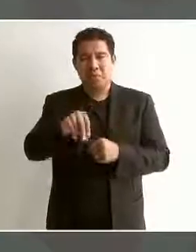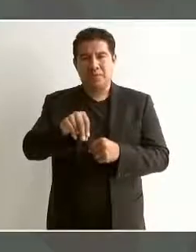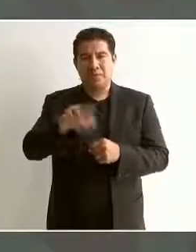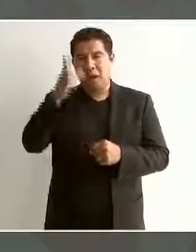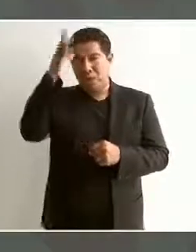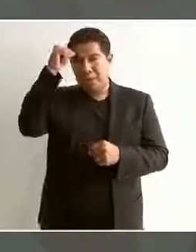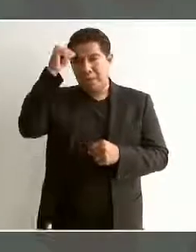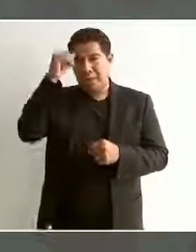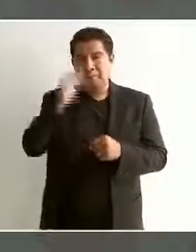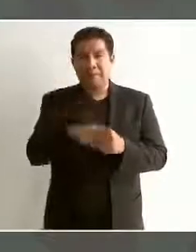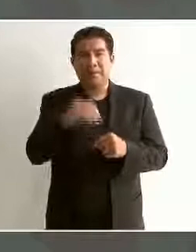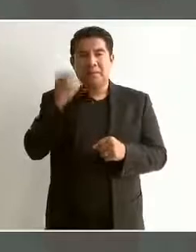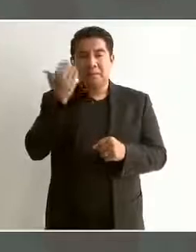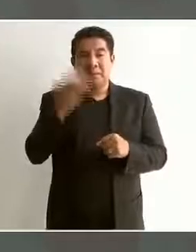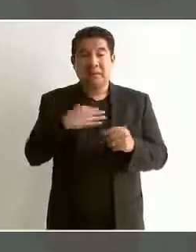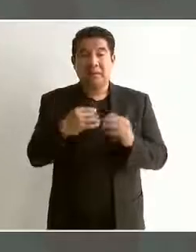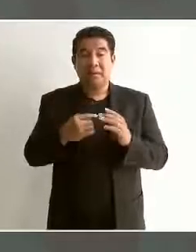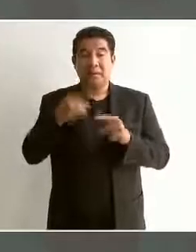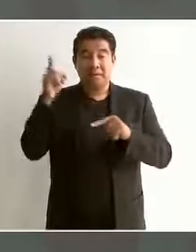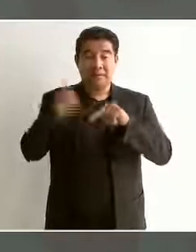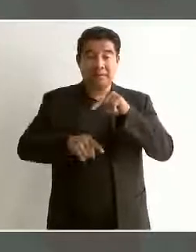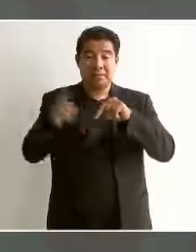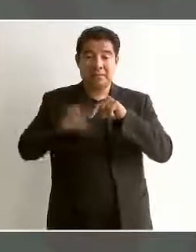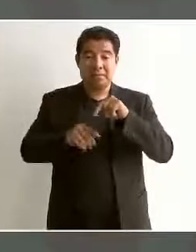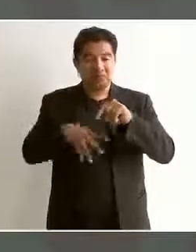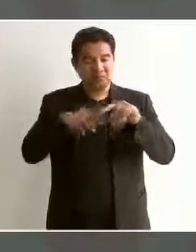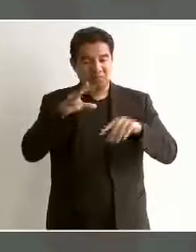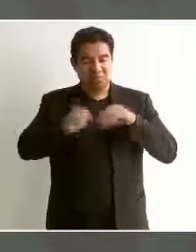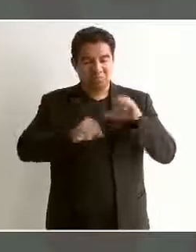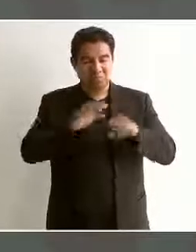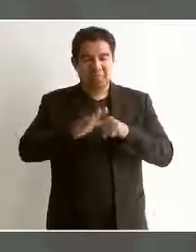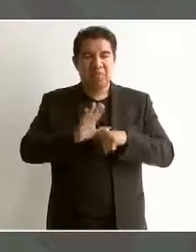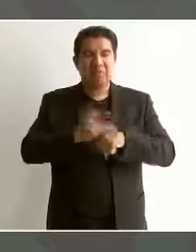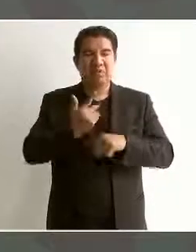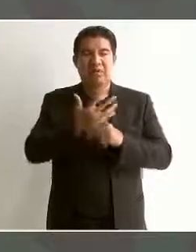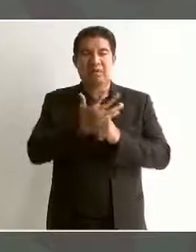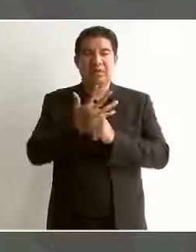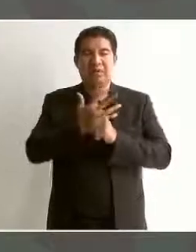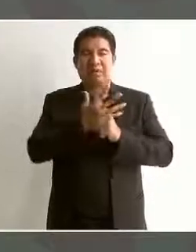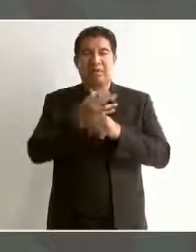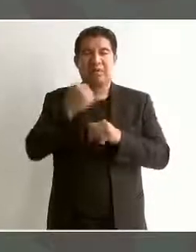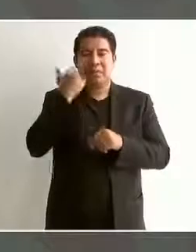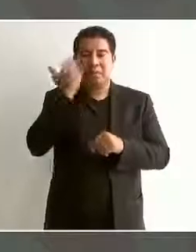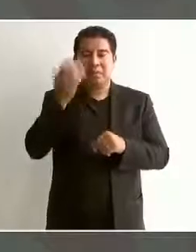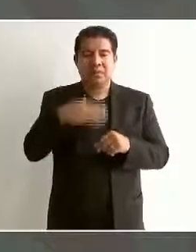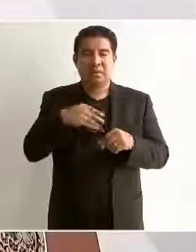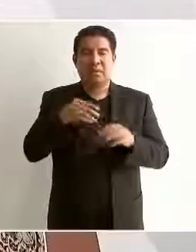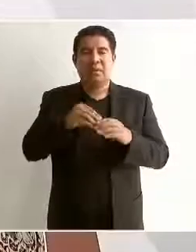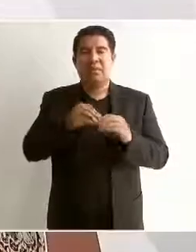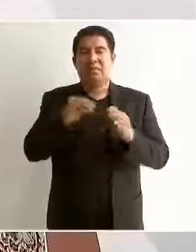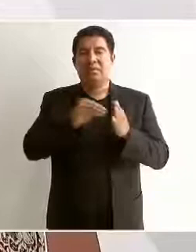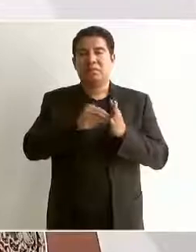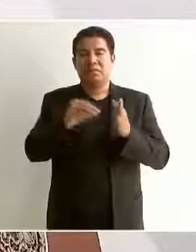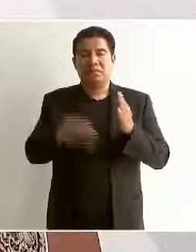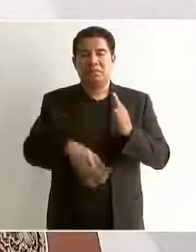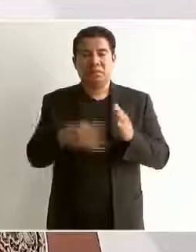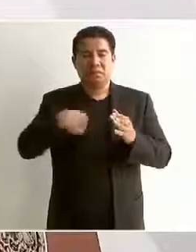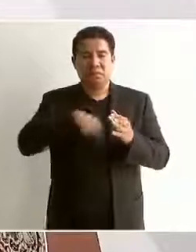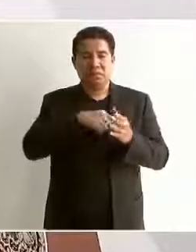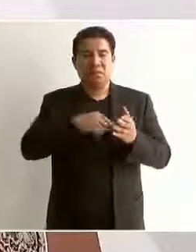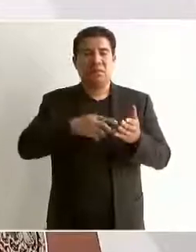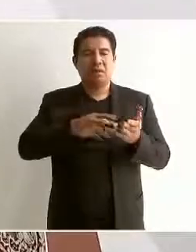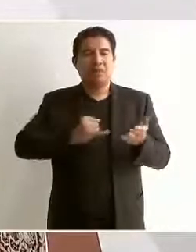querían quitarnos la mayoría para tratar de darle marcha atrás a todas esas